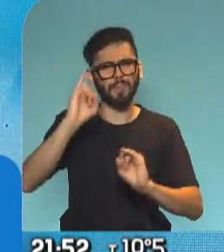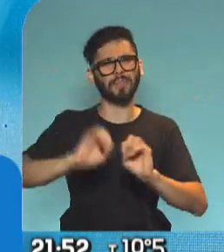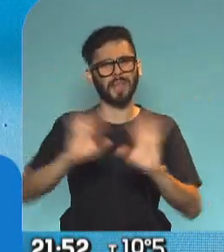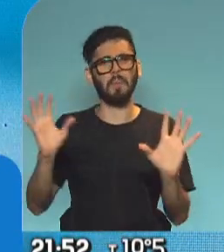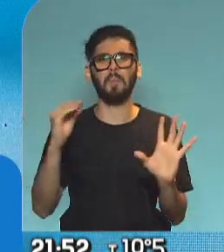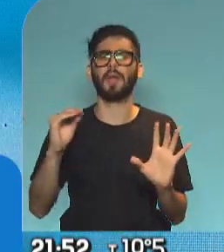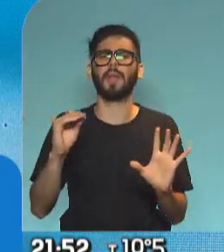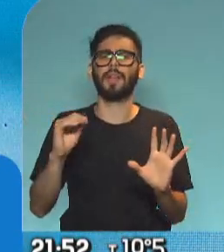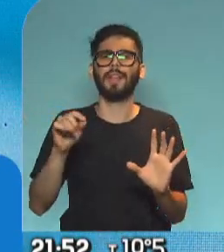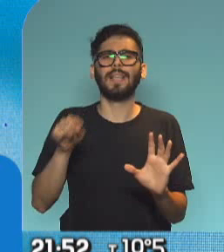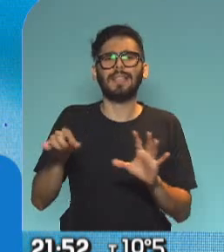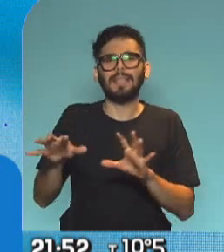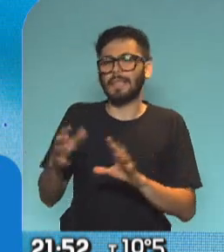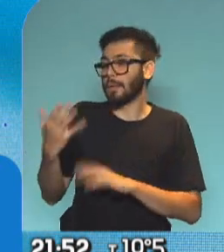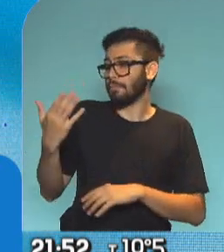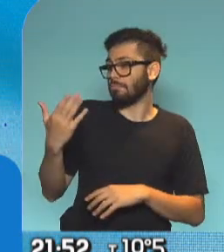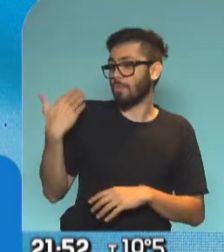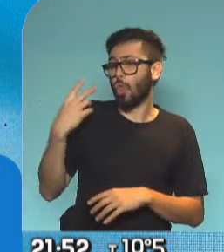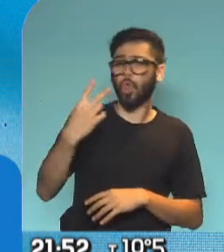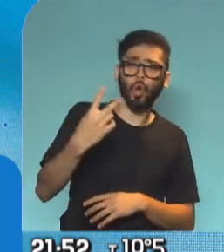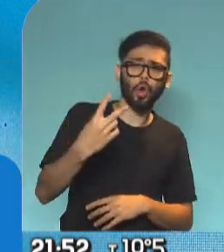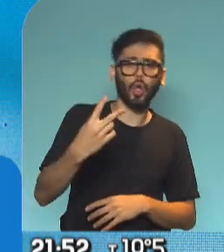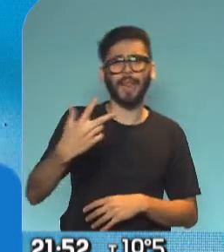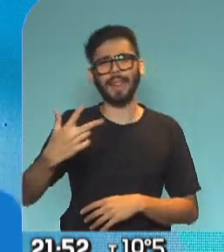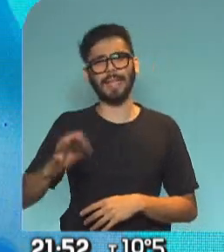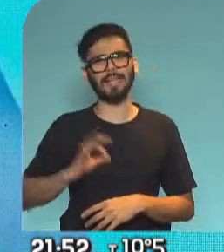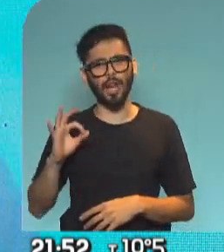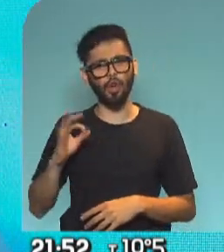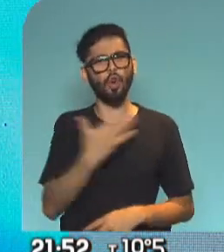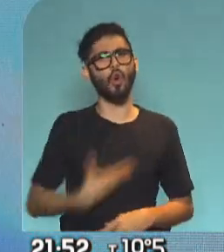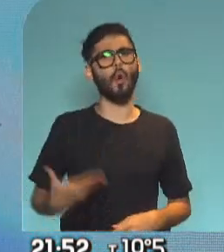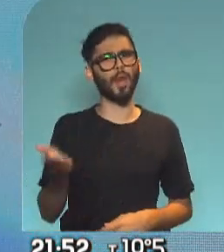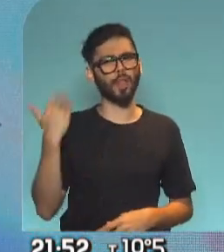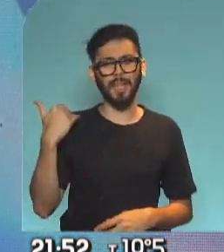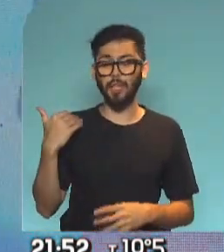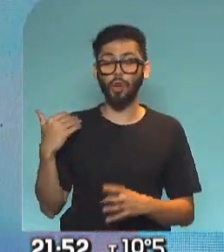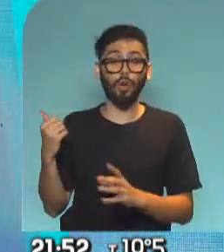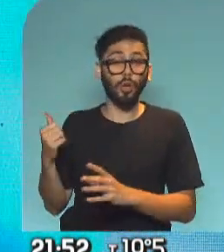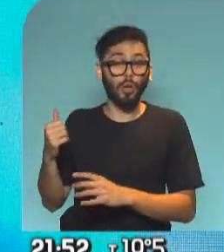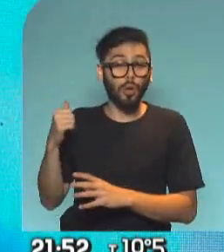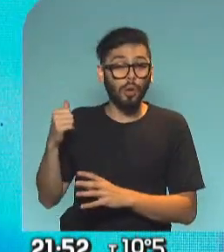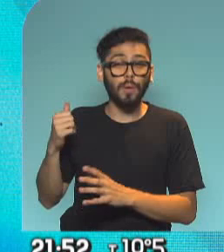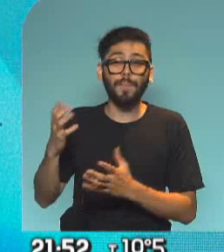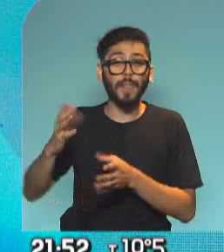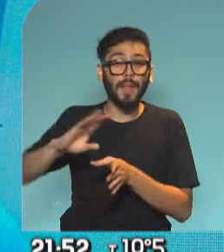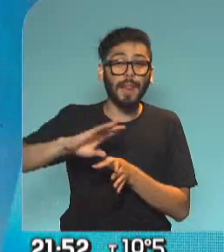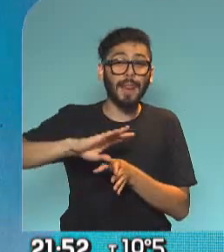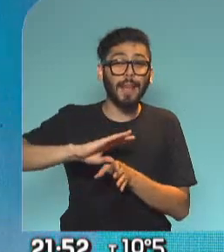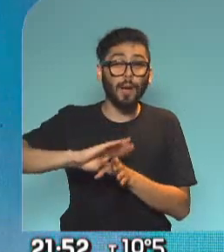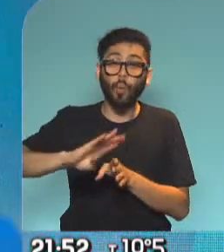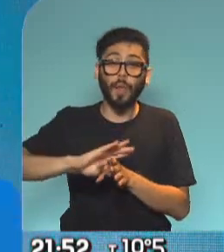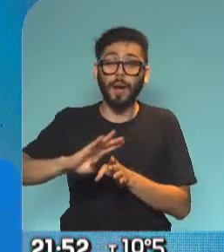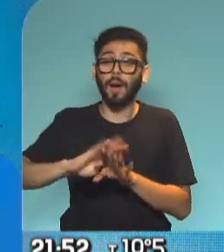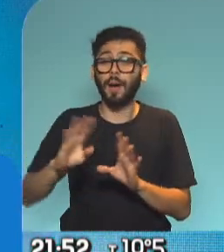que lo que ha sucedido en los últimos dos, tres años, en los últimos dos años del gobierno anterior donde el endeudamiento fue